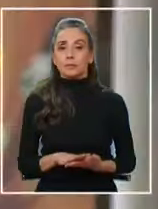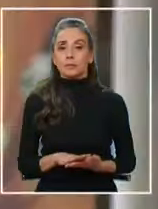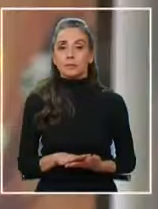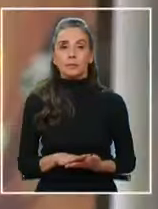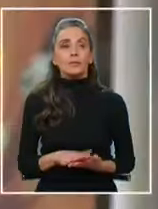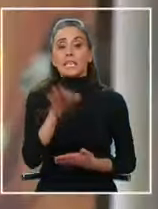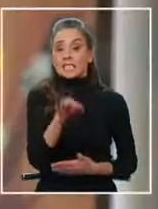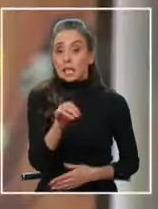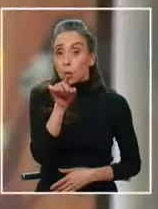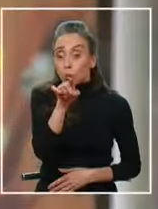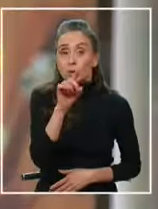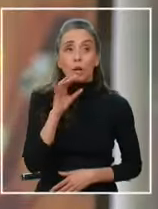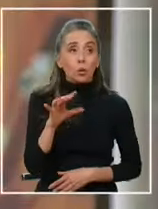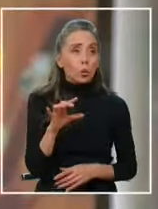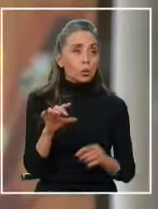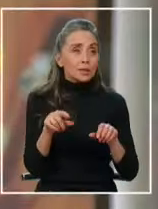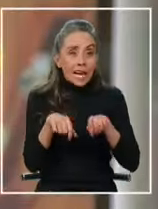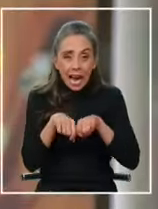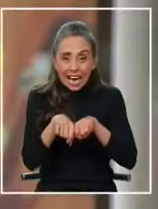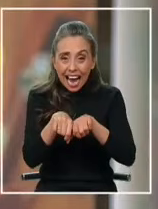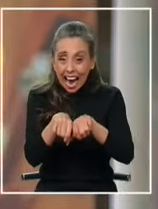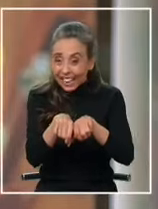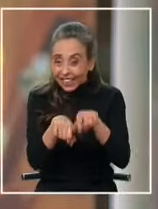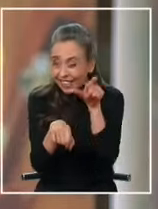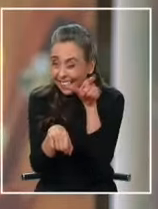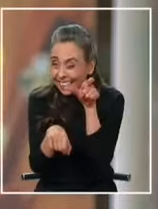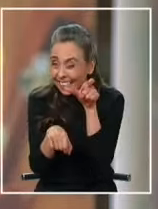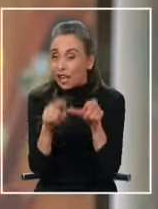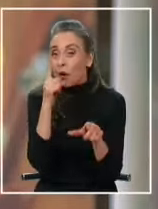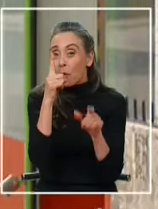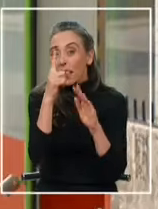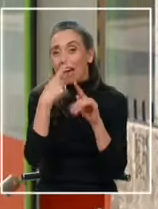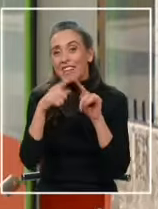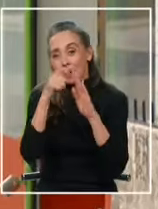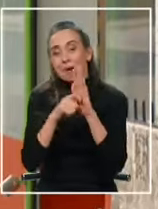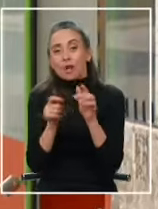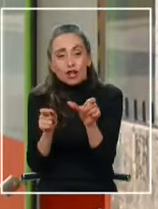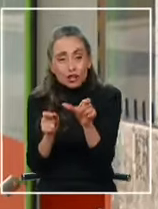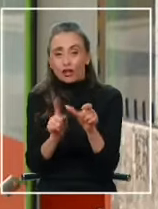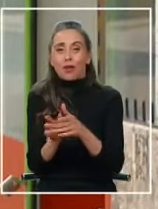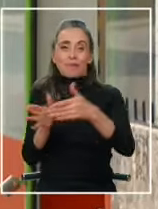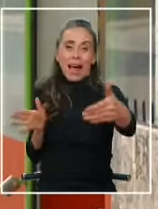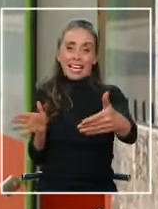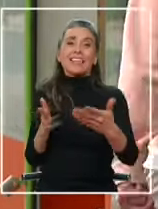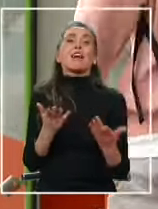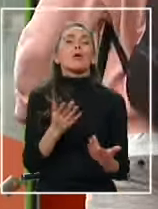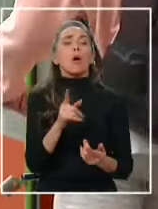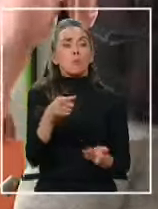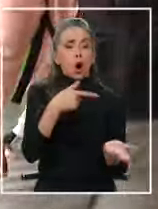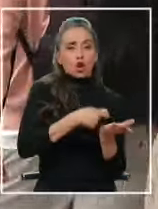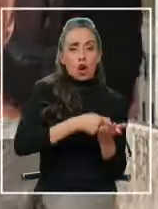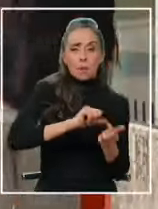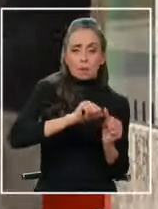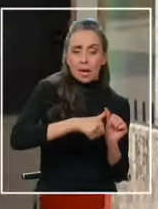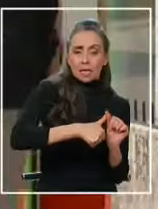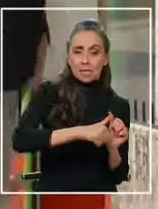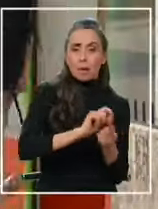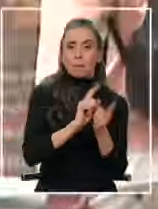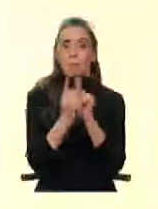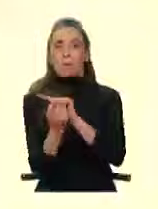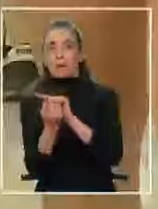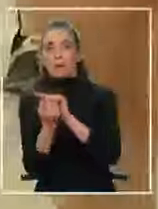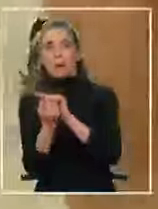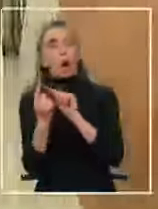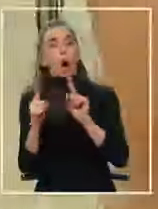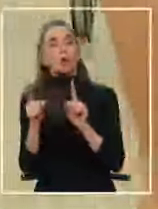De seguro usted utiliza este carrito de supermercado al menos una vez al mes Pero ¿cómo cambian nuestros hábitos de consumo a medida que baja la